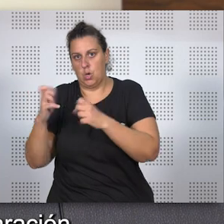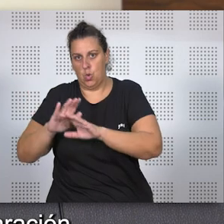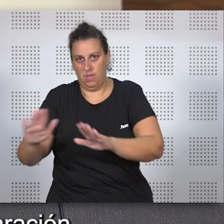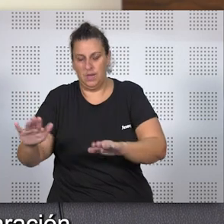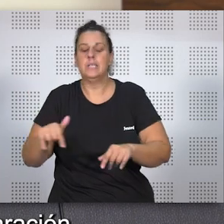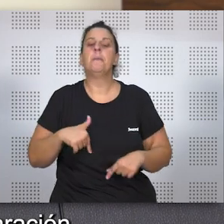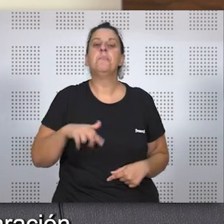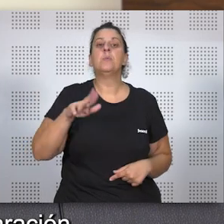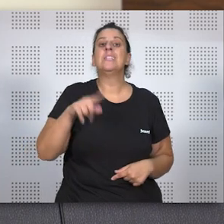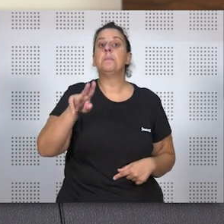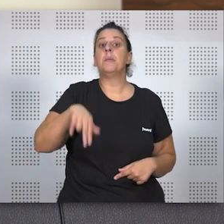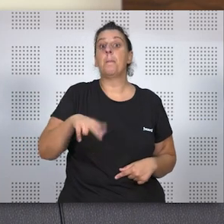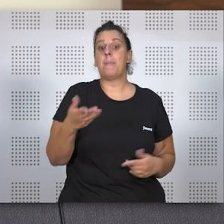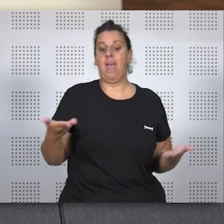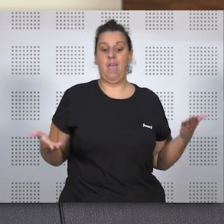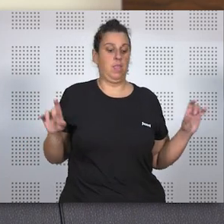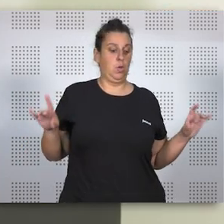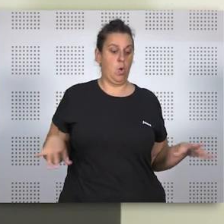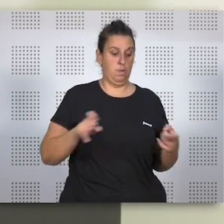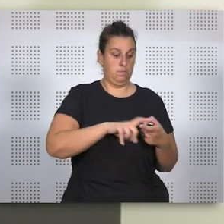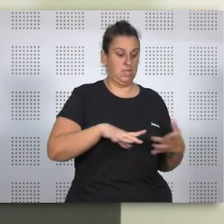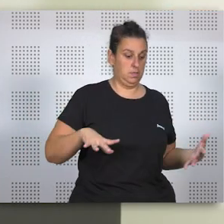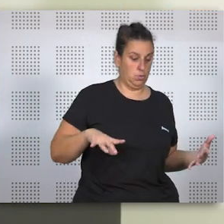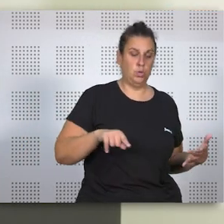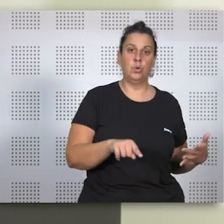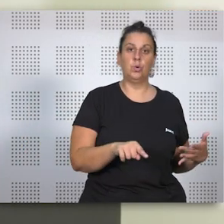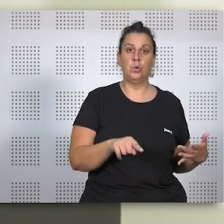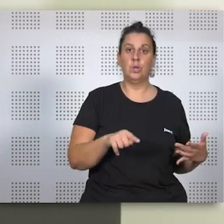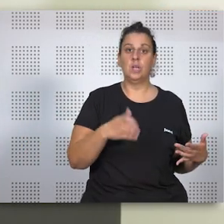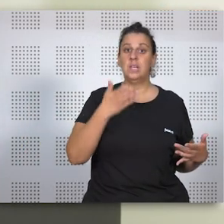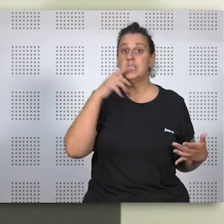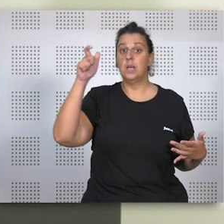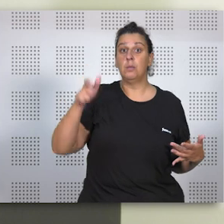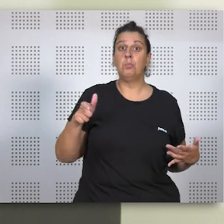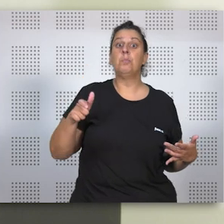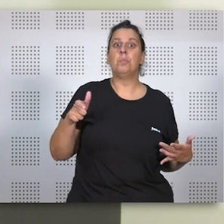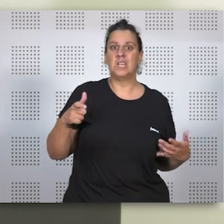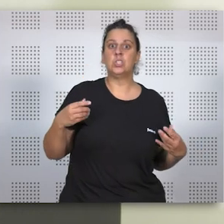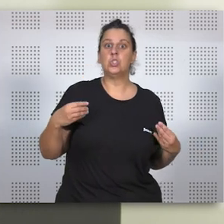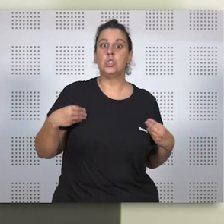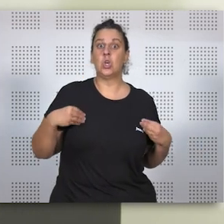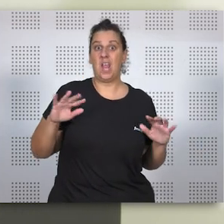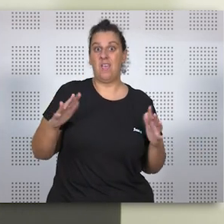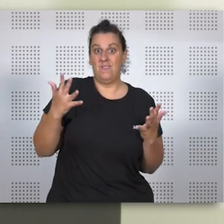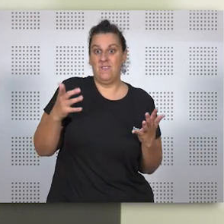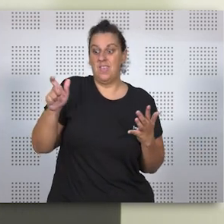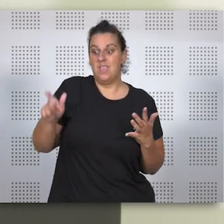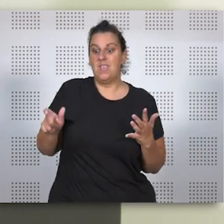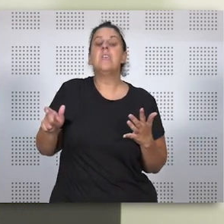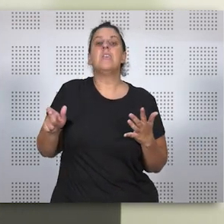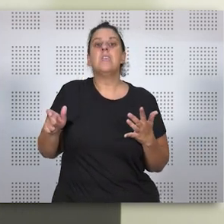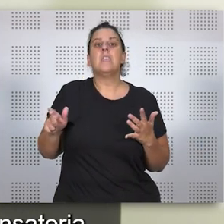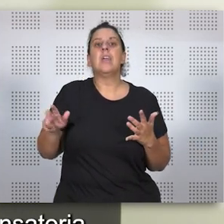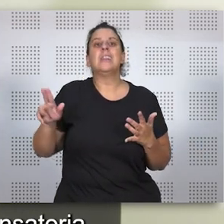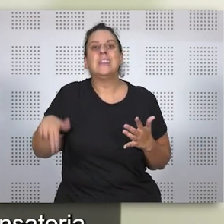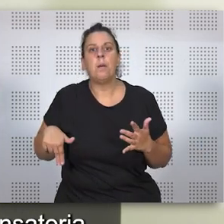lógico, con los matrimonios, al ex conviviente supérstite, también se le permite, igual que al cónyugo histórico, acceder a la pensión de